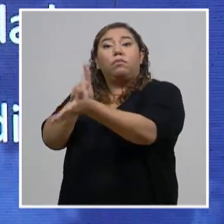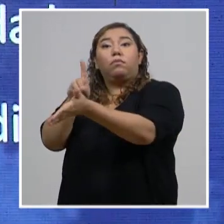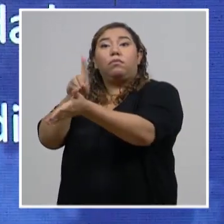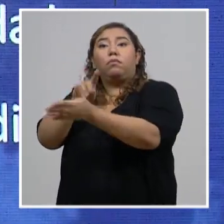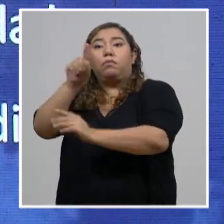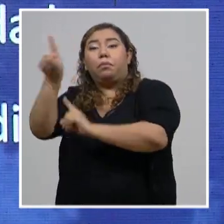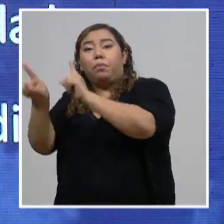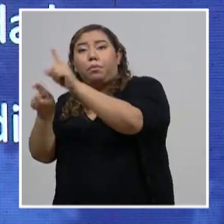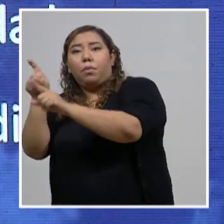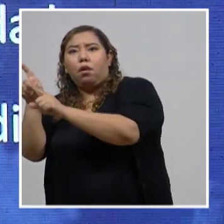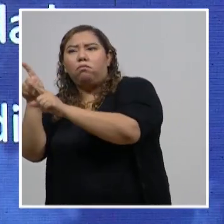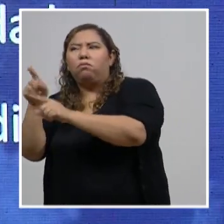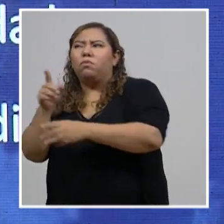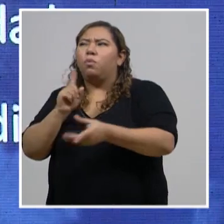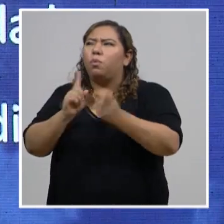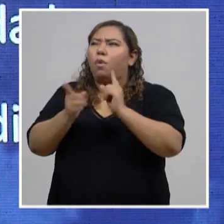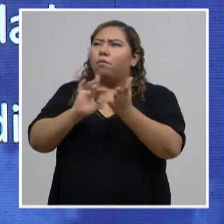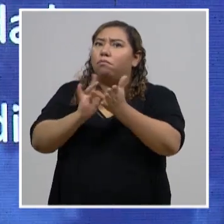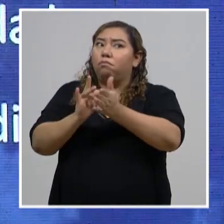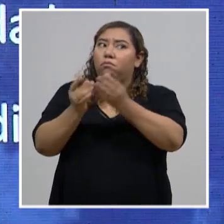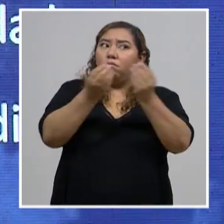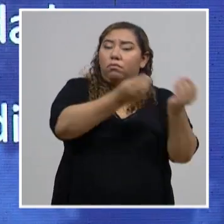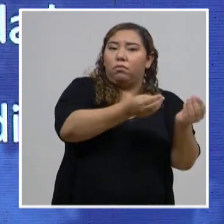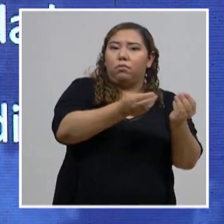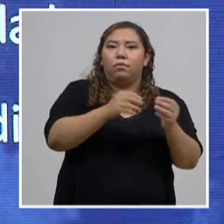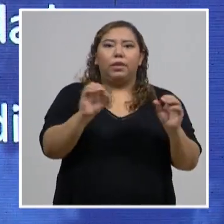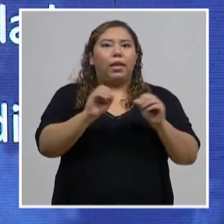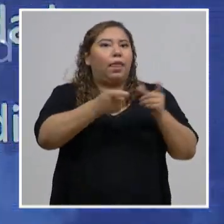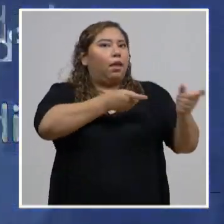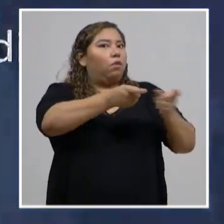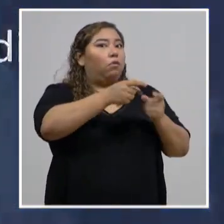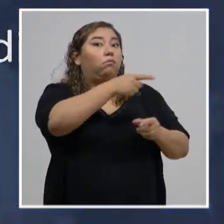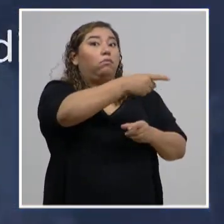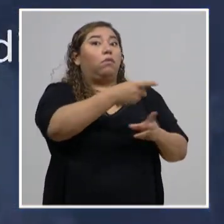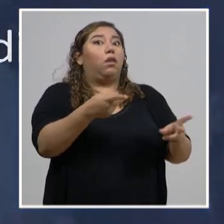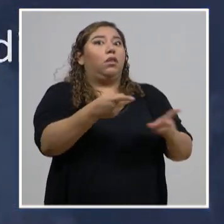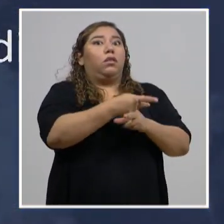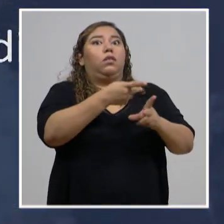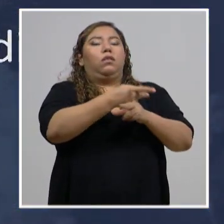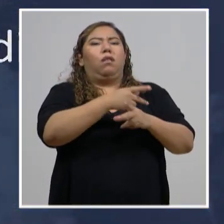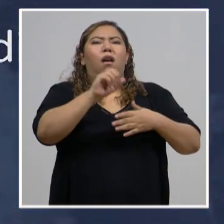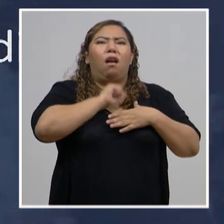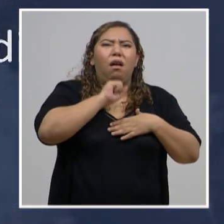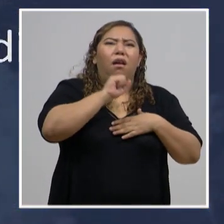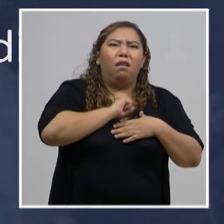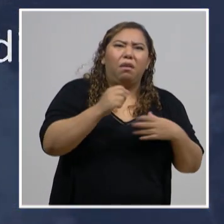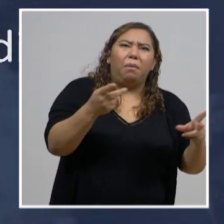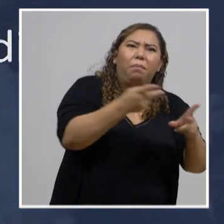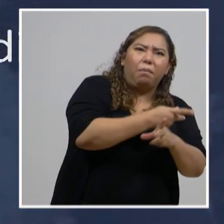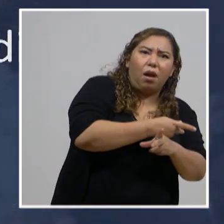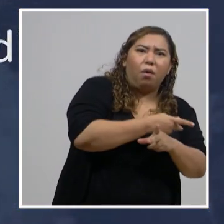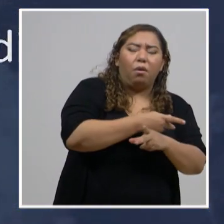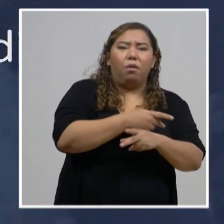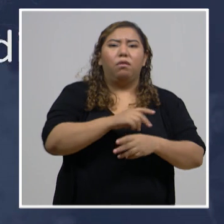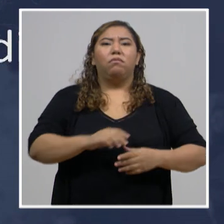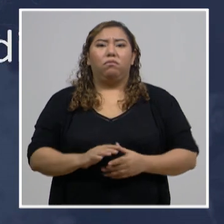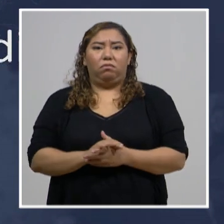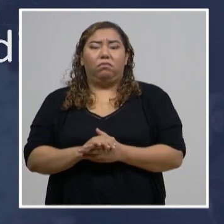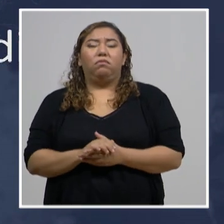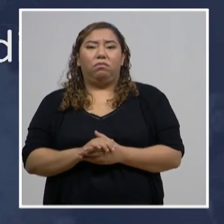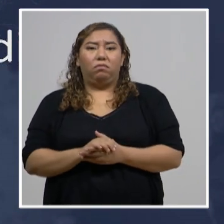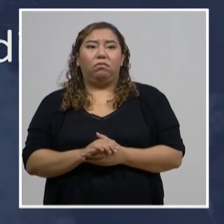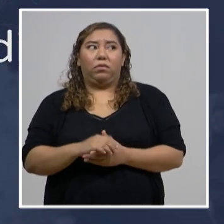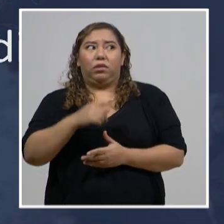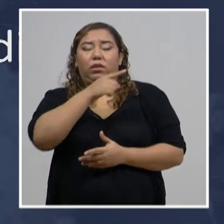riesgo de dar un medicamento sin control es que se puede intoxicar, le puede dar más dosis de la necesaria o incluso también menos de la necesaria.